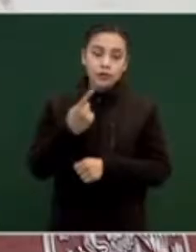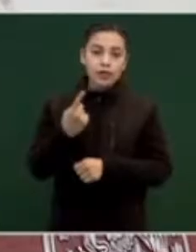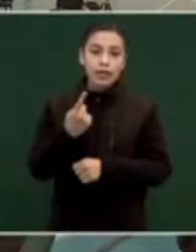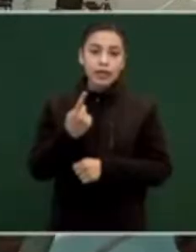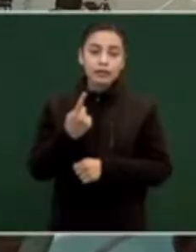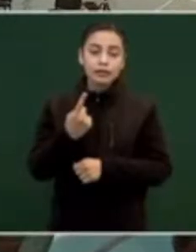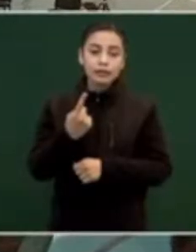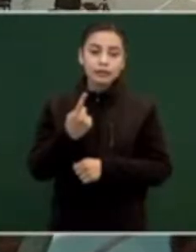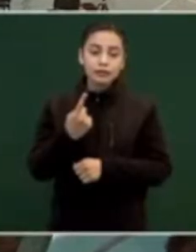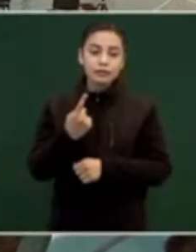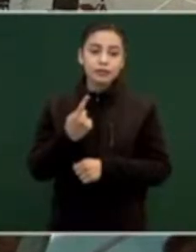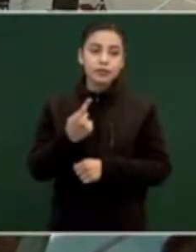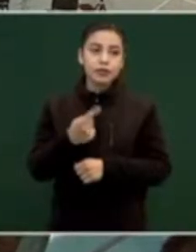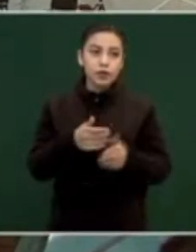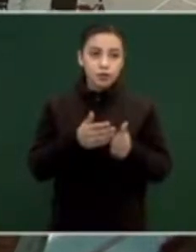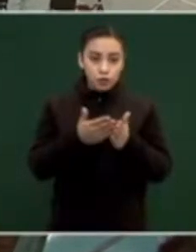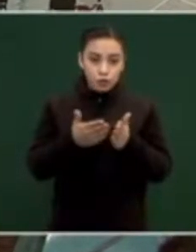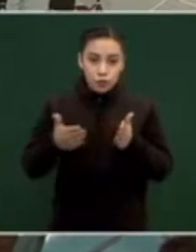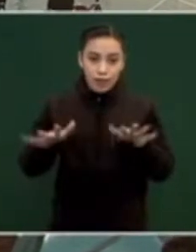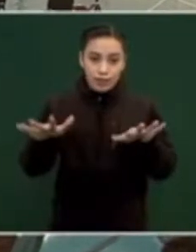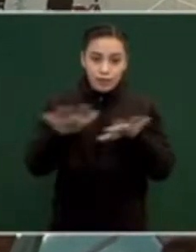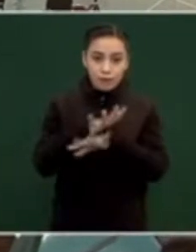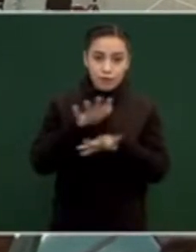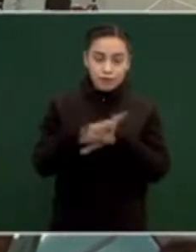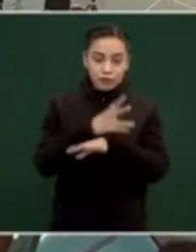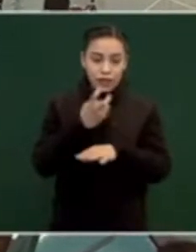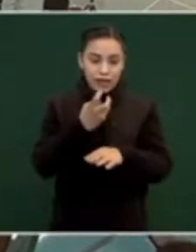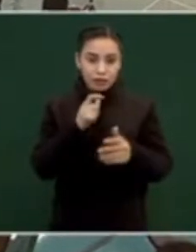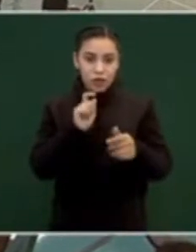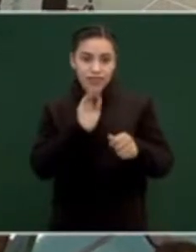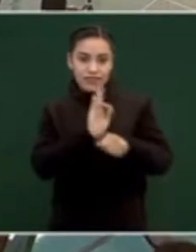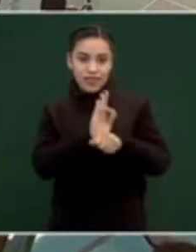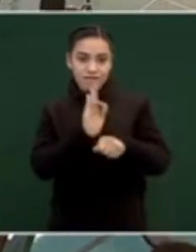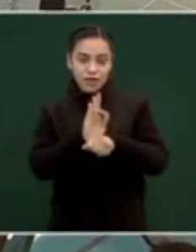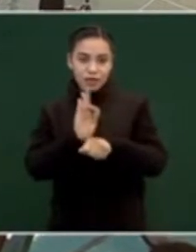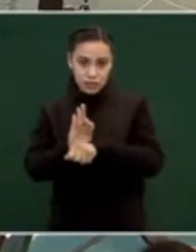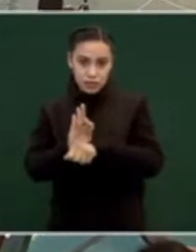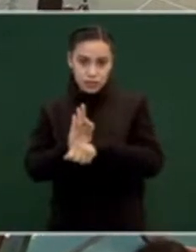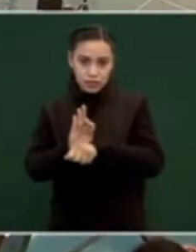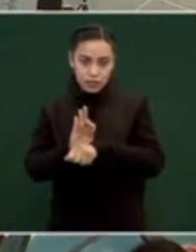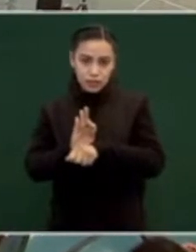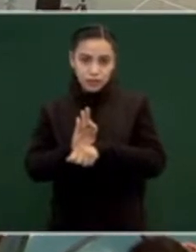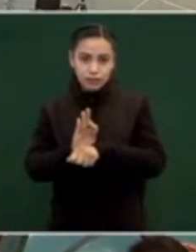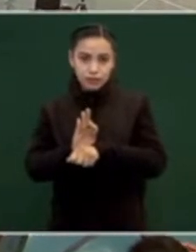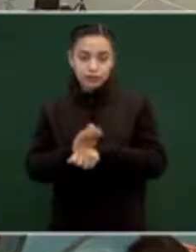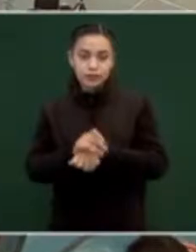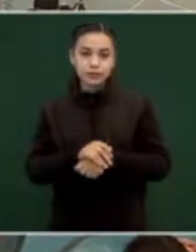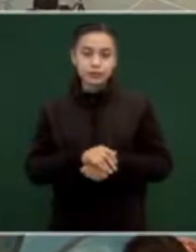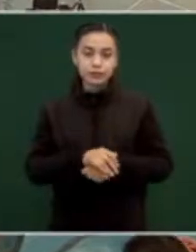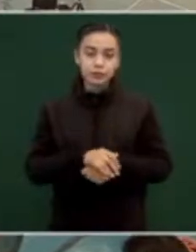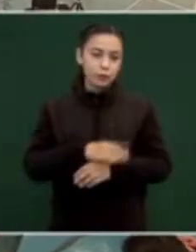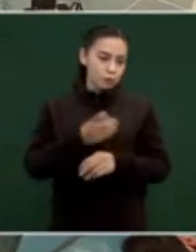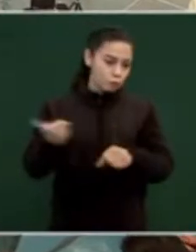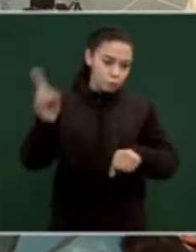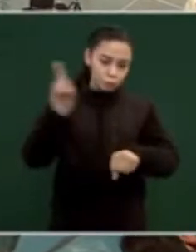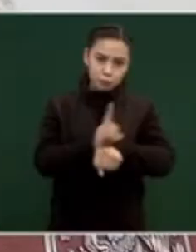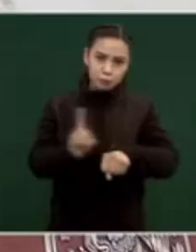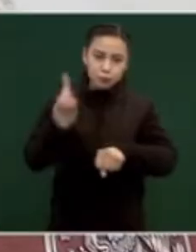el proceso de transformación todos los días.